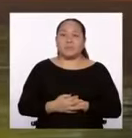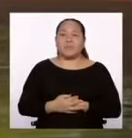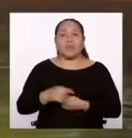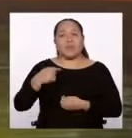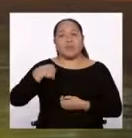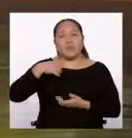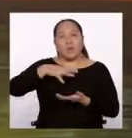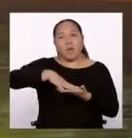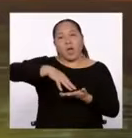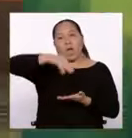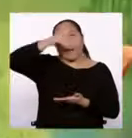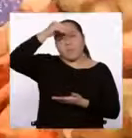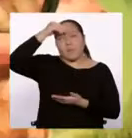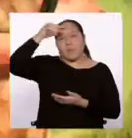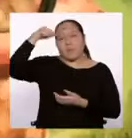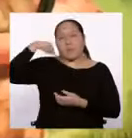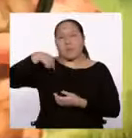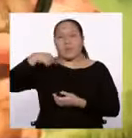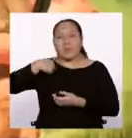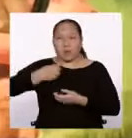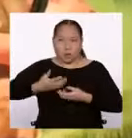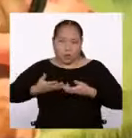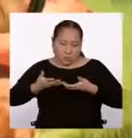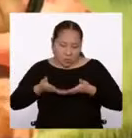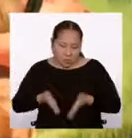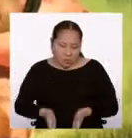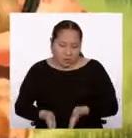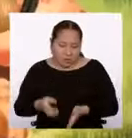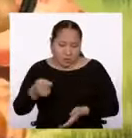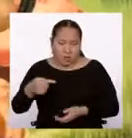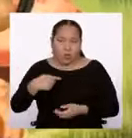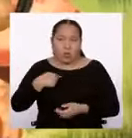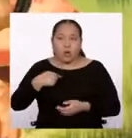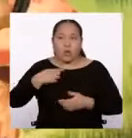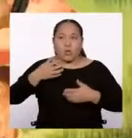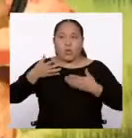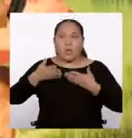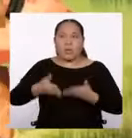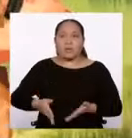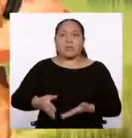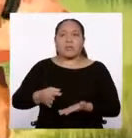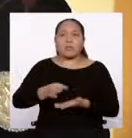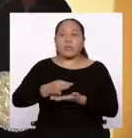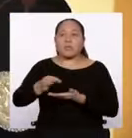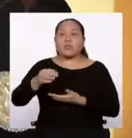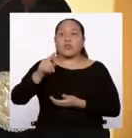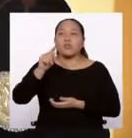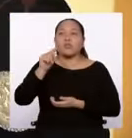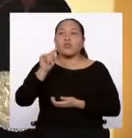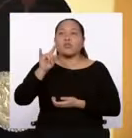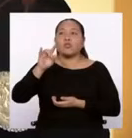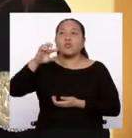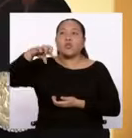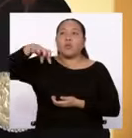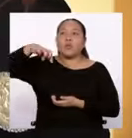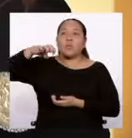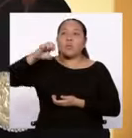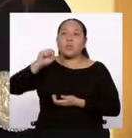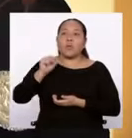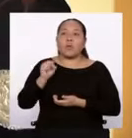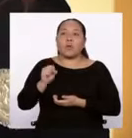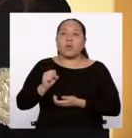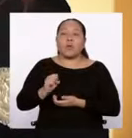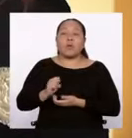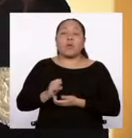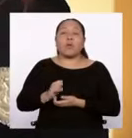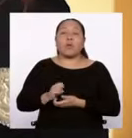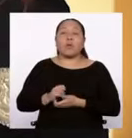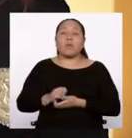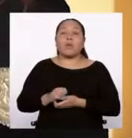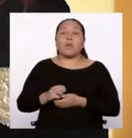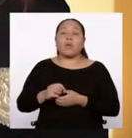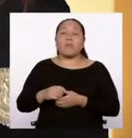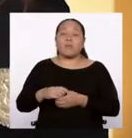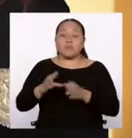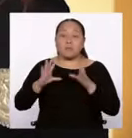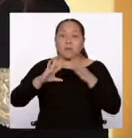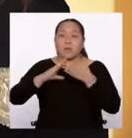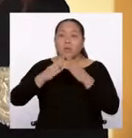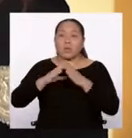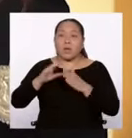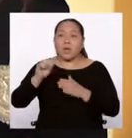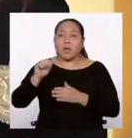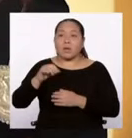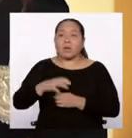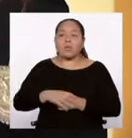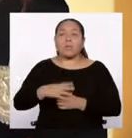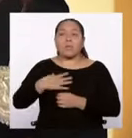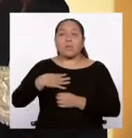Aprendí en el lugar donde yo he nacido. He nacido en el distrito de Tupe y en la comunidad de Aiza. Mis padres y mis